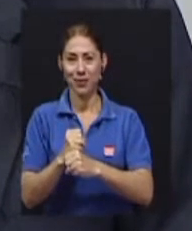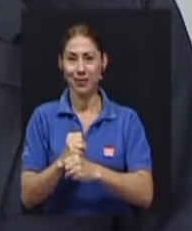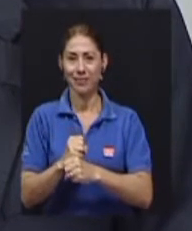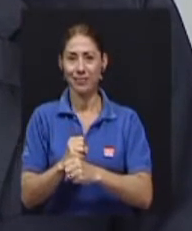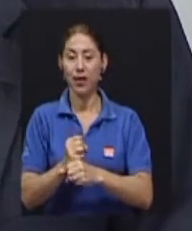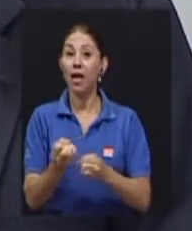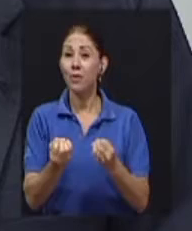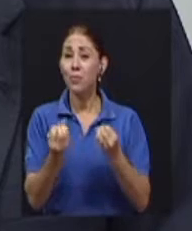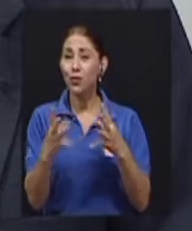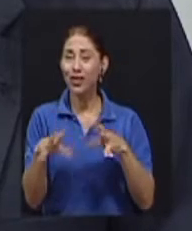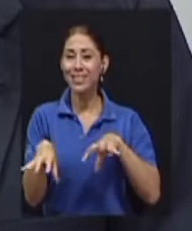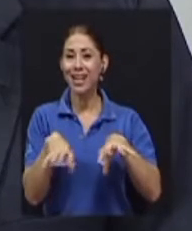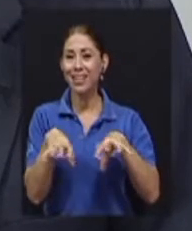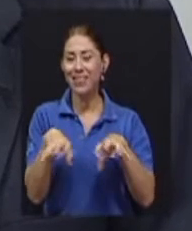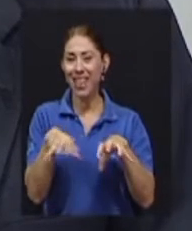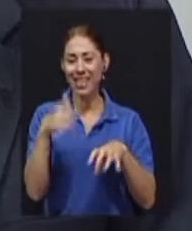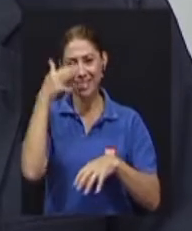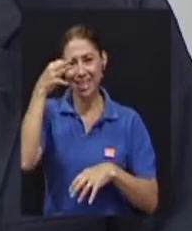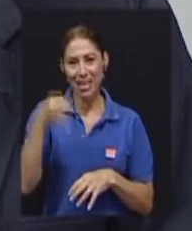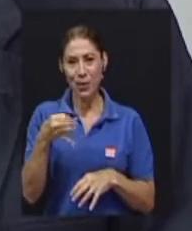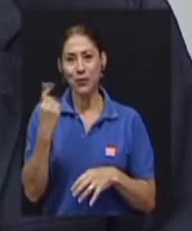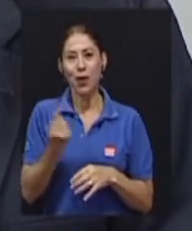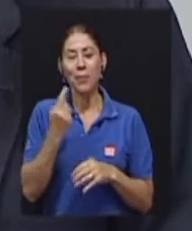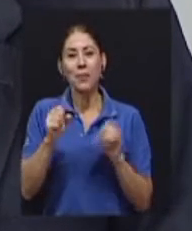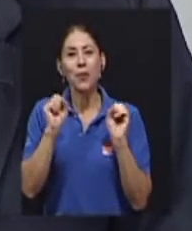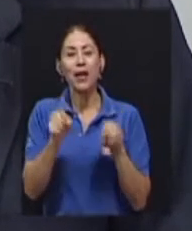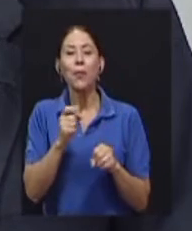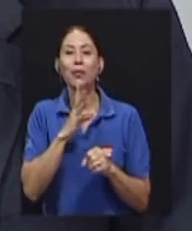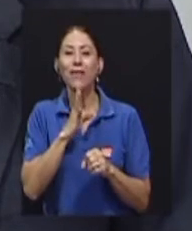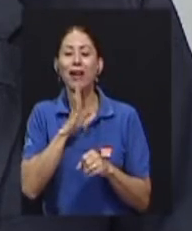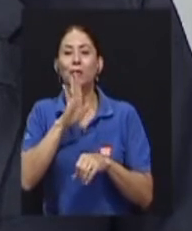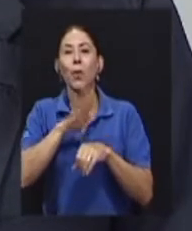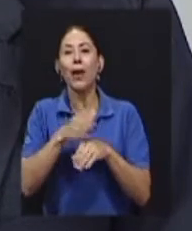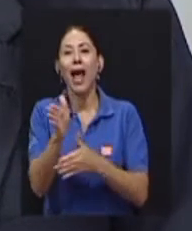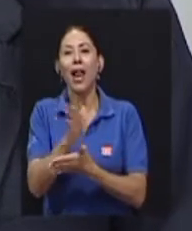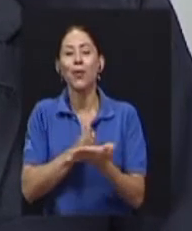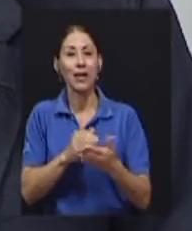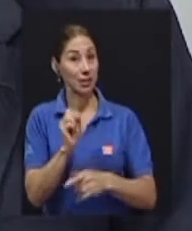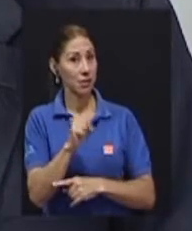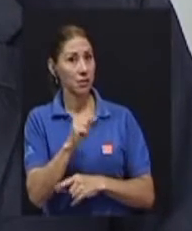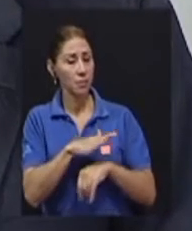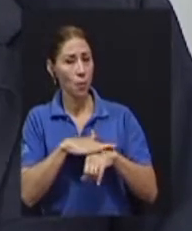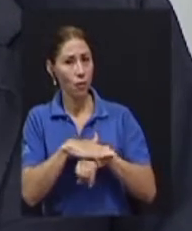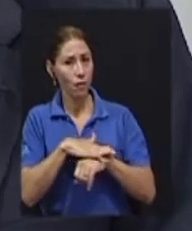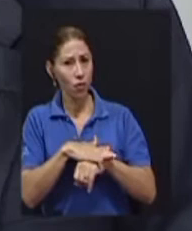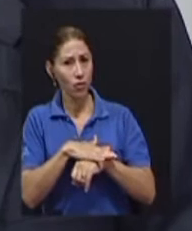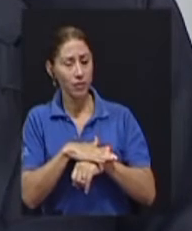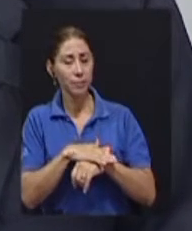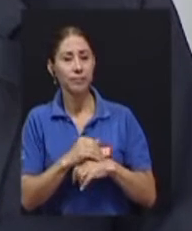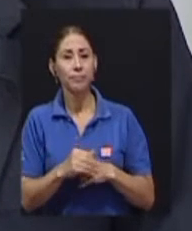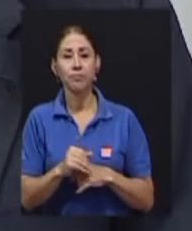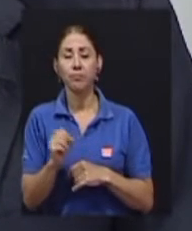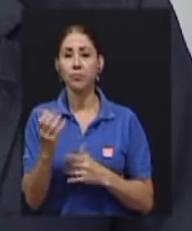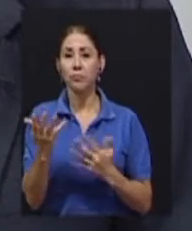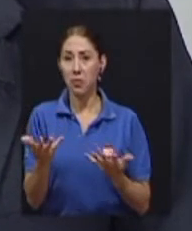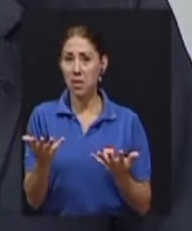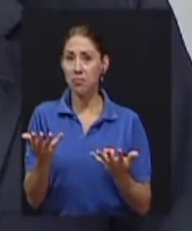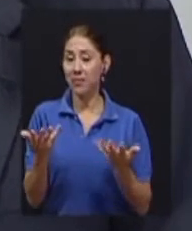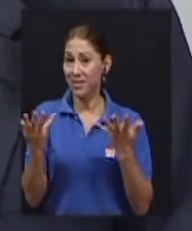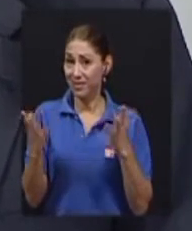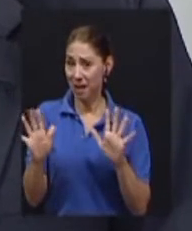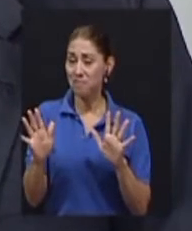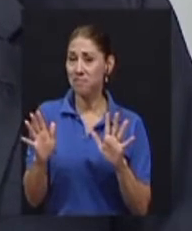que podríamos referirnos nada más a algunas. Sí, por favor. Bueno, ya